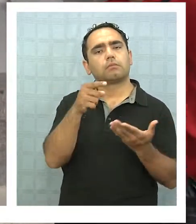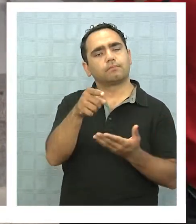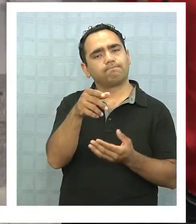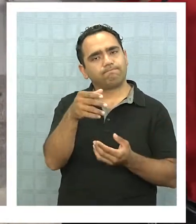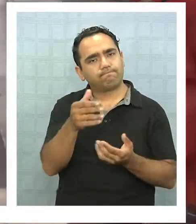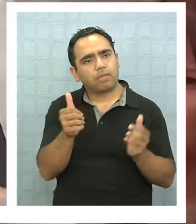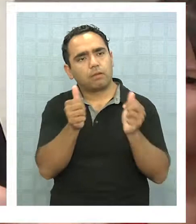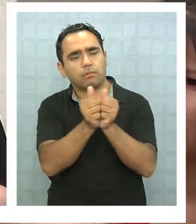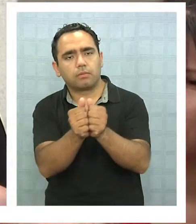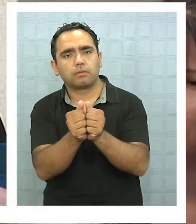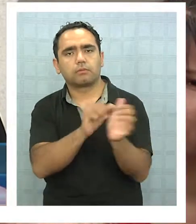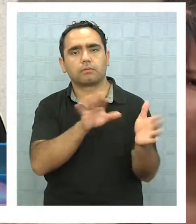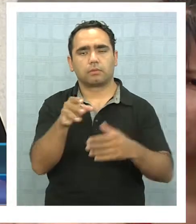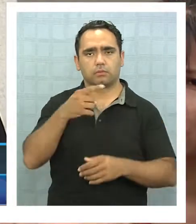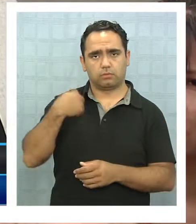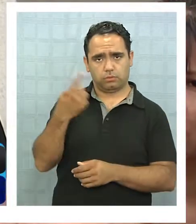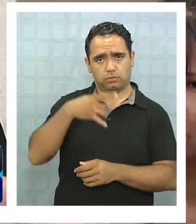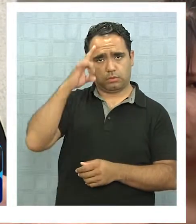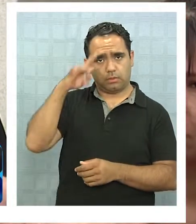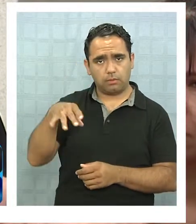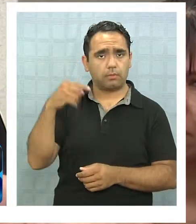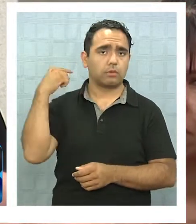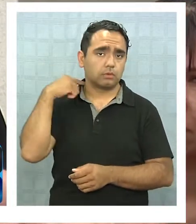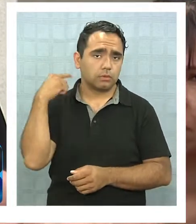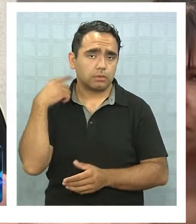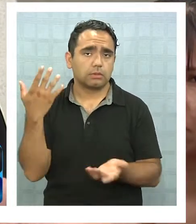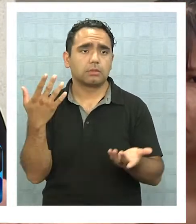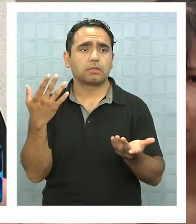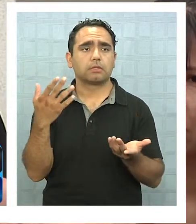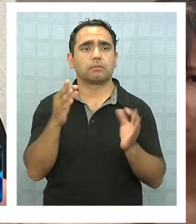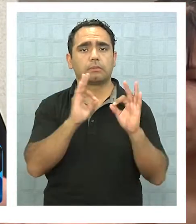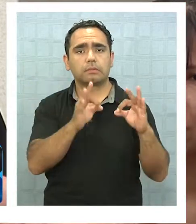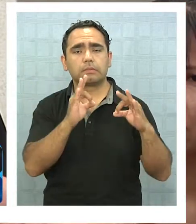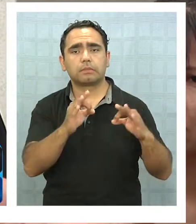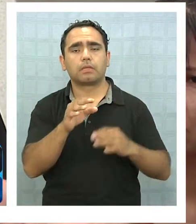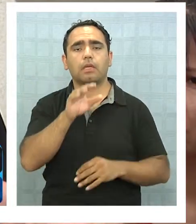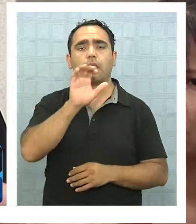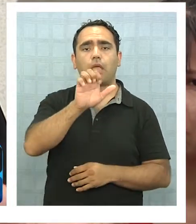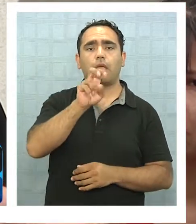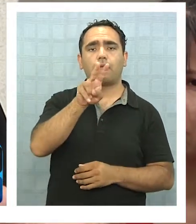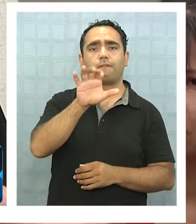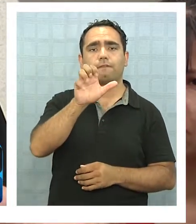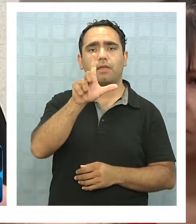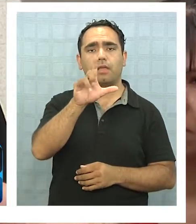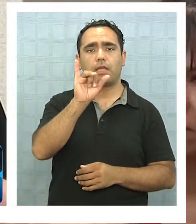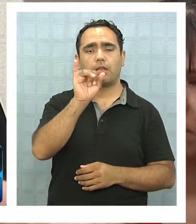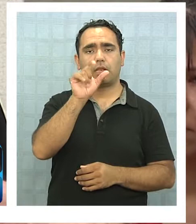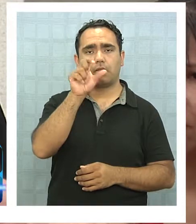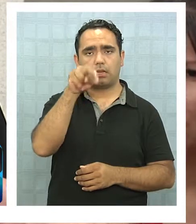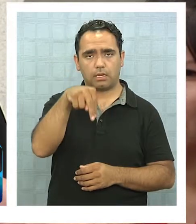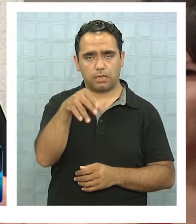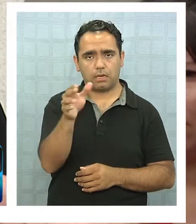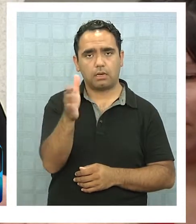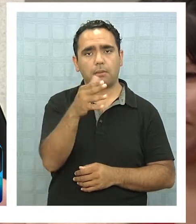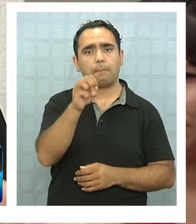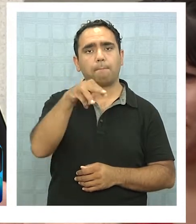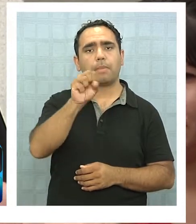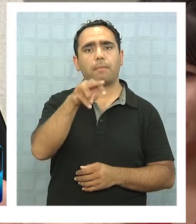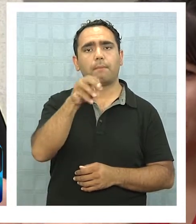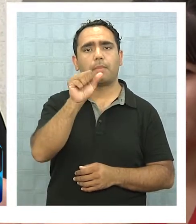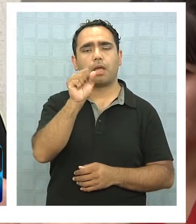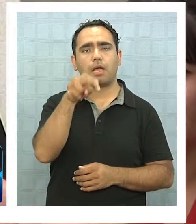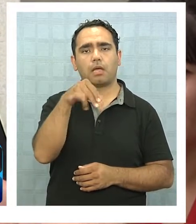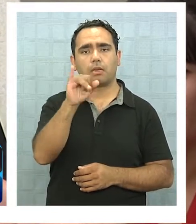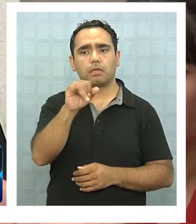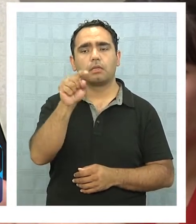tal situación. Sabemos, tenemos conciencia, y sobre todo en el caso de Evelyn Mamani, en Camiña, que justamente